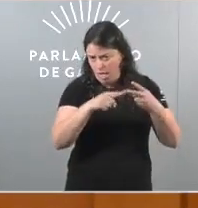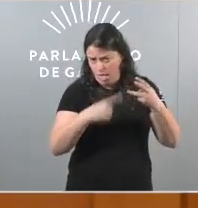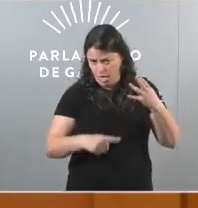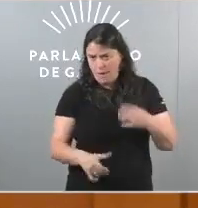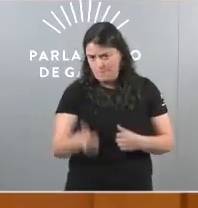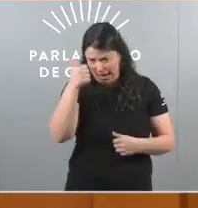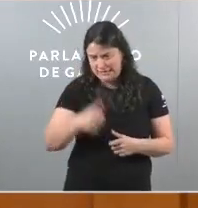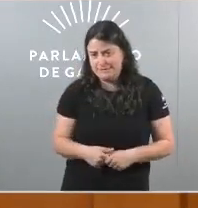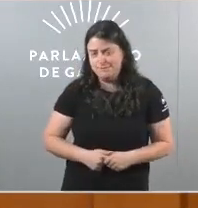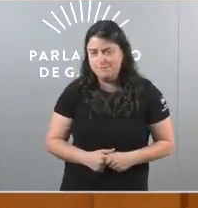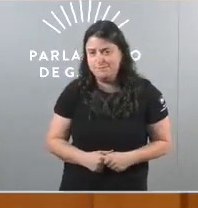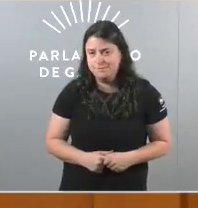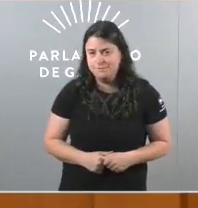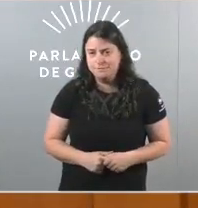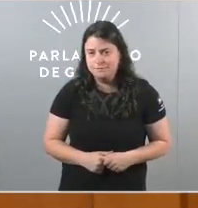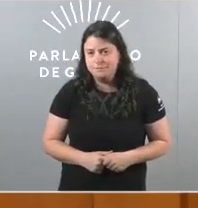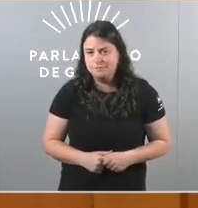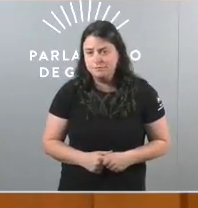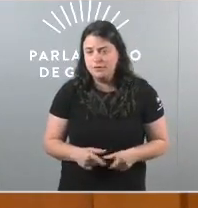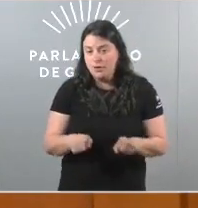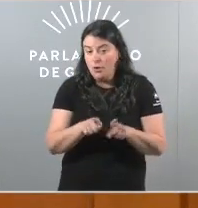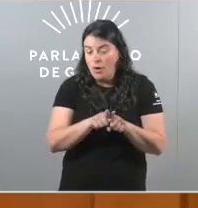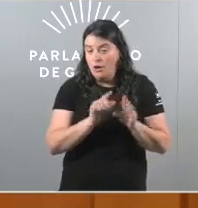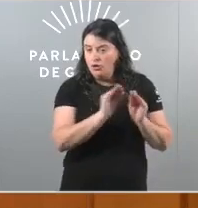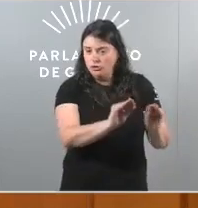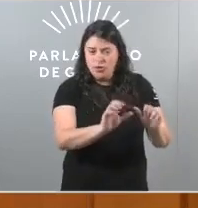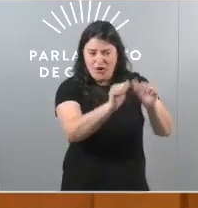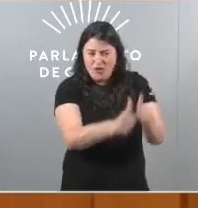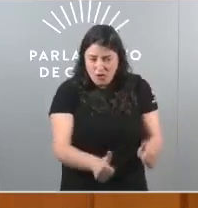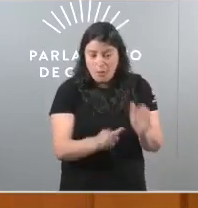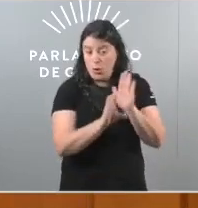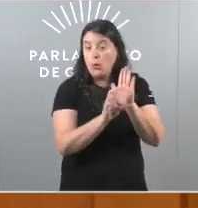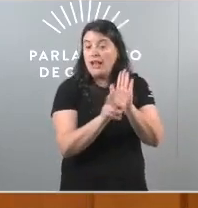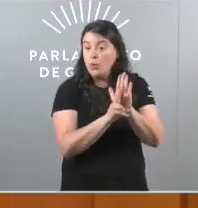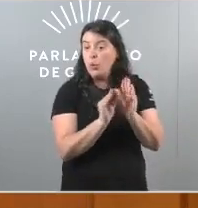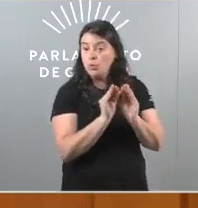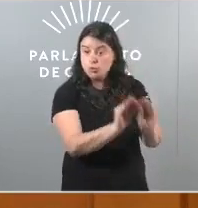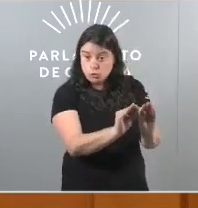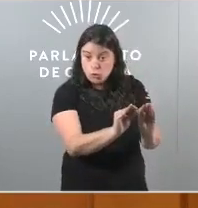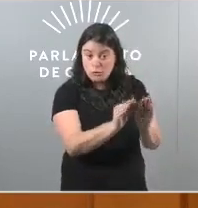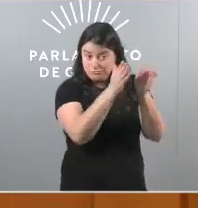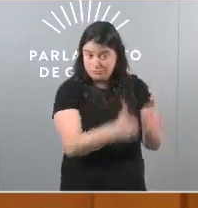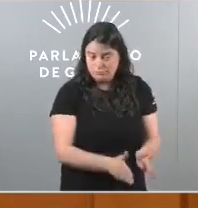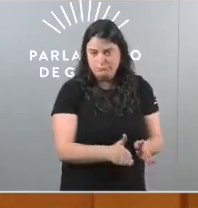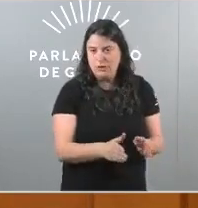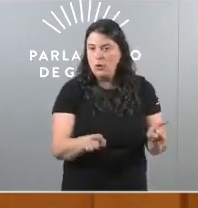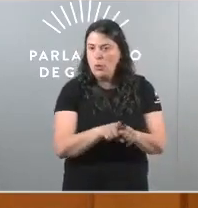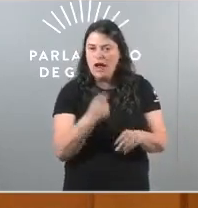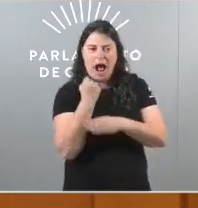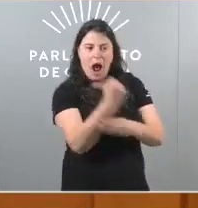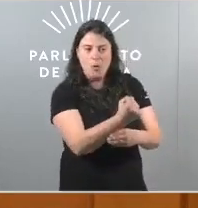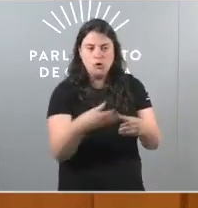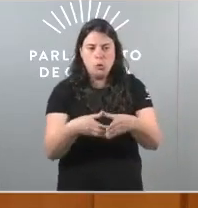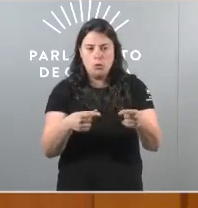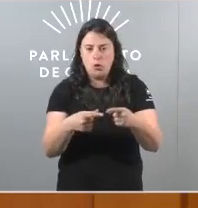entenderá que con esta folla de servizos con este currículum non podemos darlle o apoio do BNG